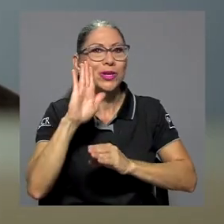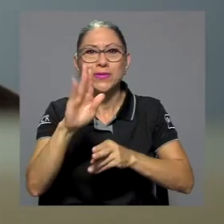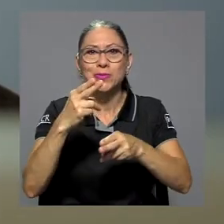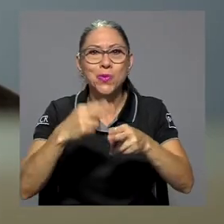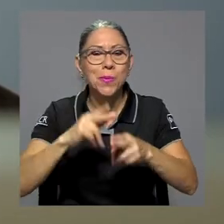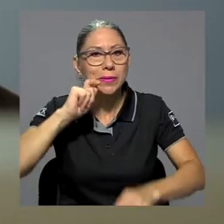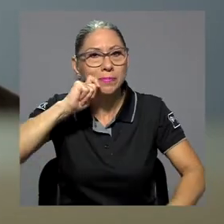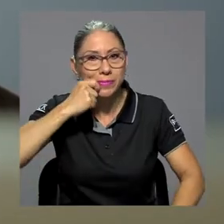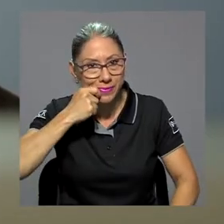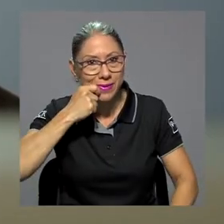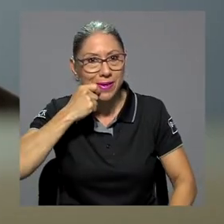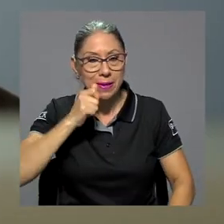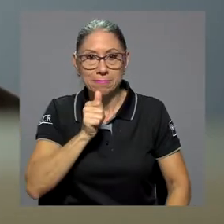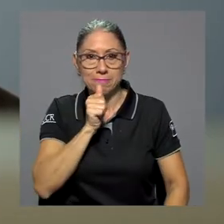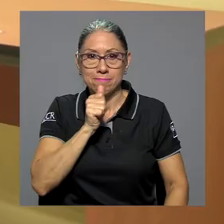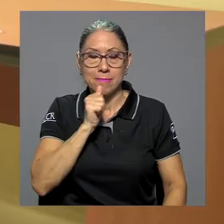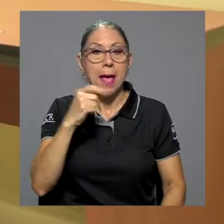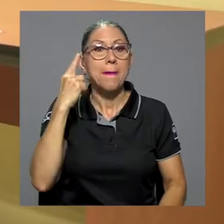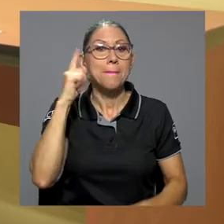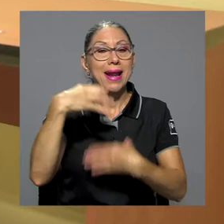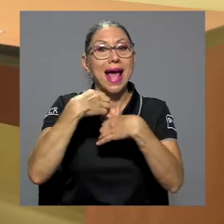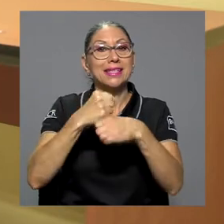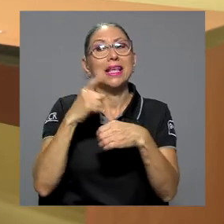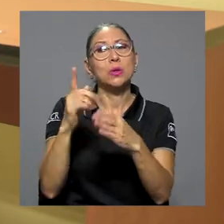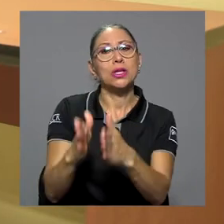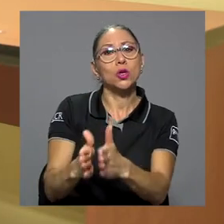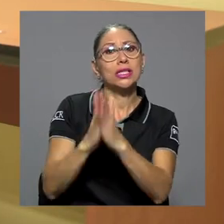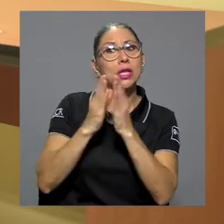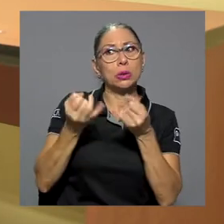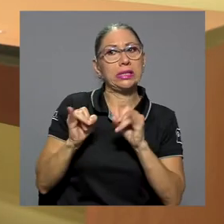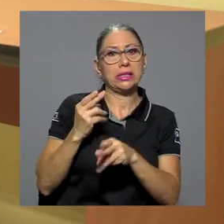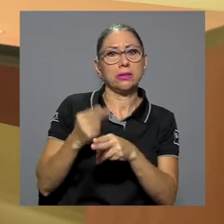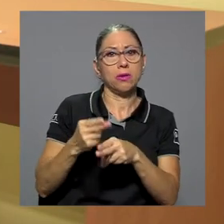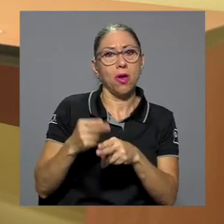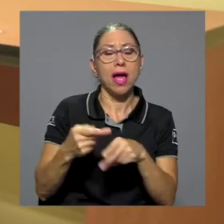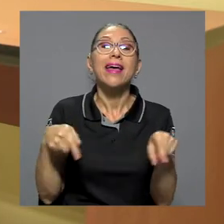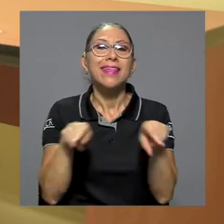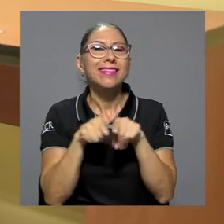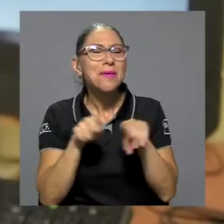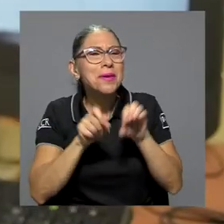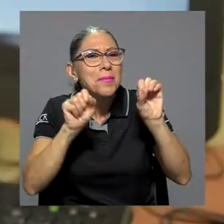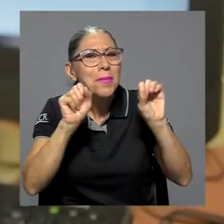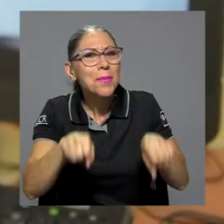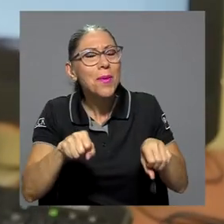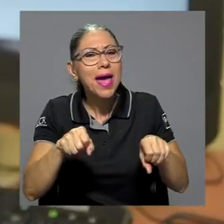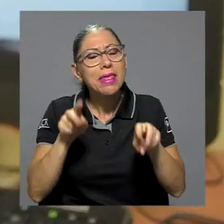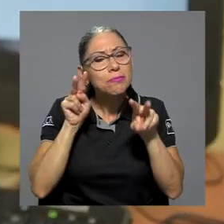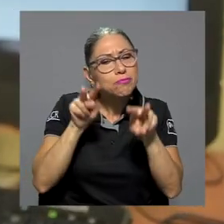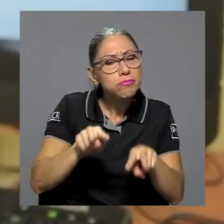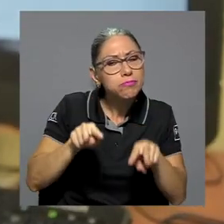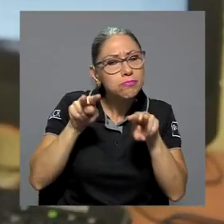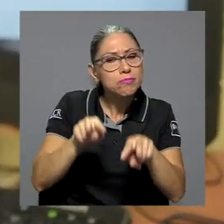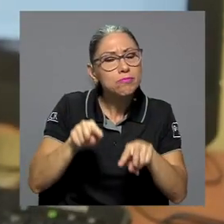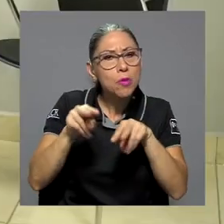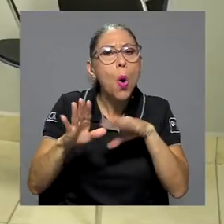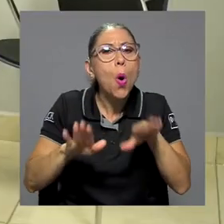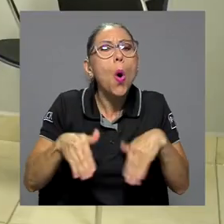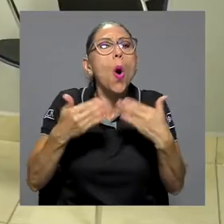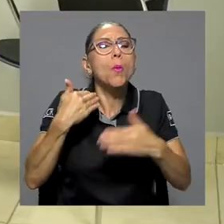efectuar una solicitud anónima. Asimismo, podrá darle seguimiento a la gestión de su caso.